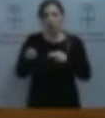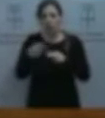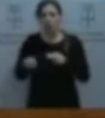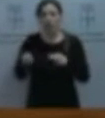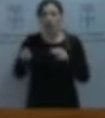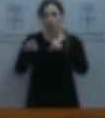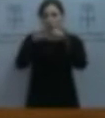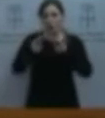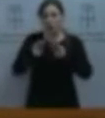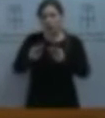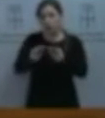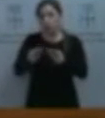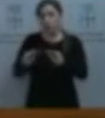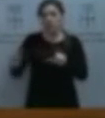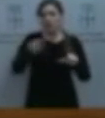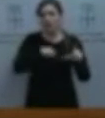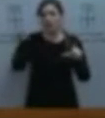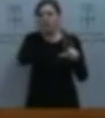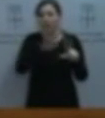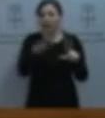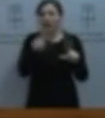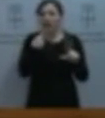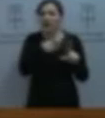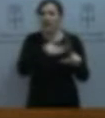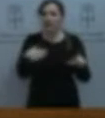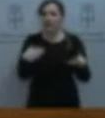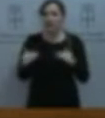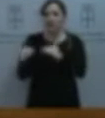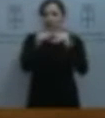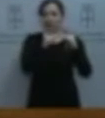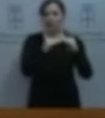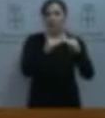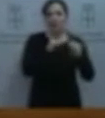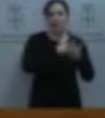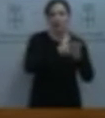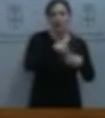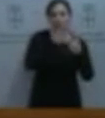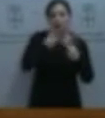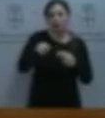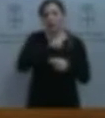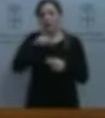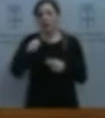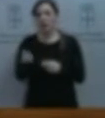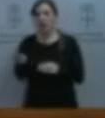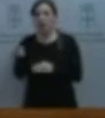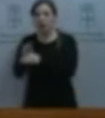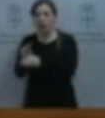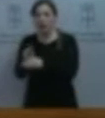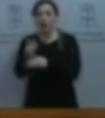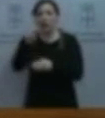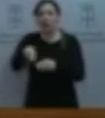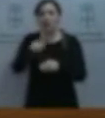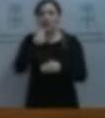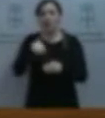organización a nivel estatal, pretendiendo la equiparación del sistema educativo público y del privado subvencionada y planteando que el papel